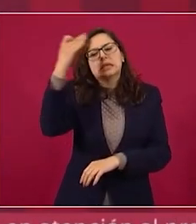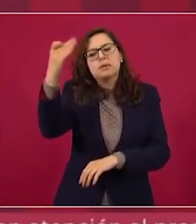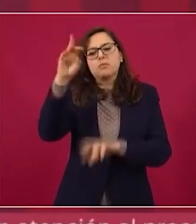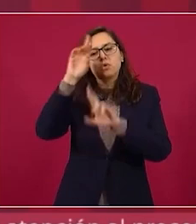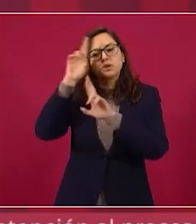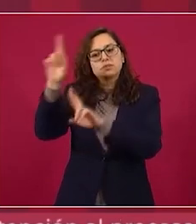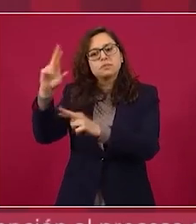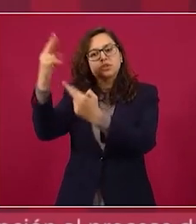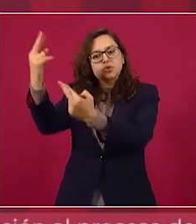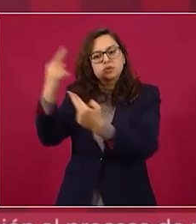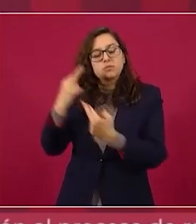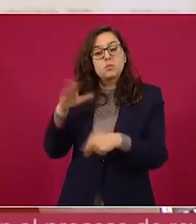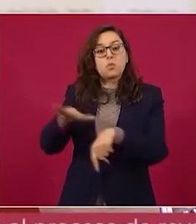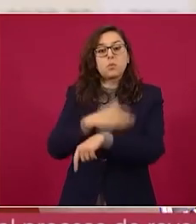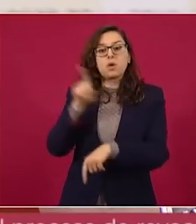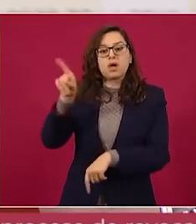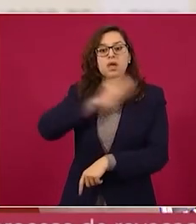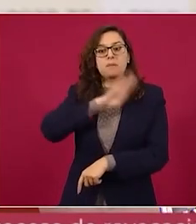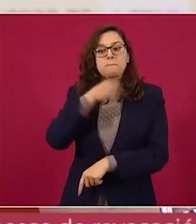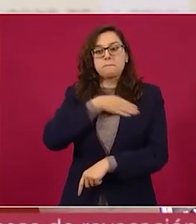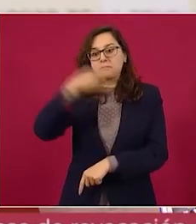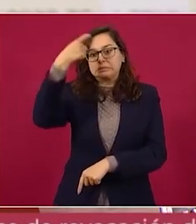como tierra de conquista